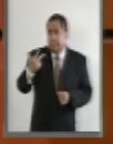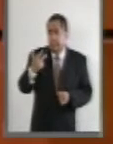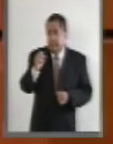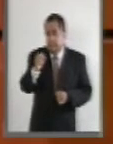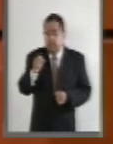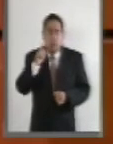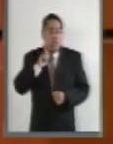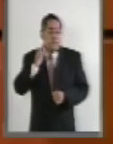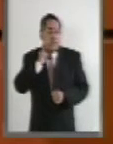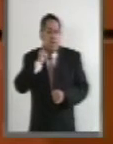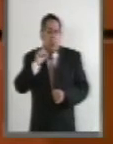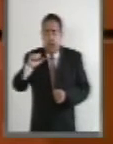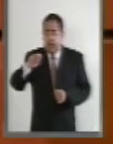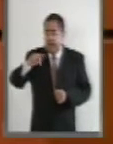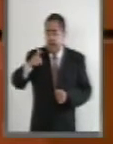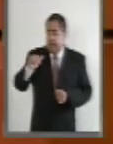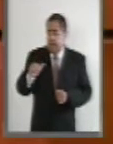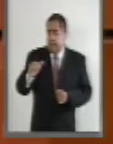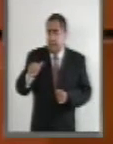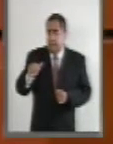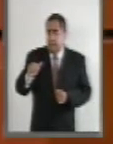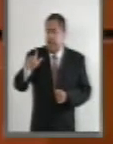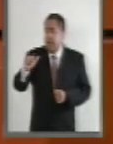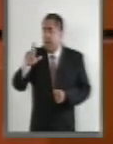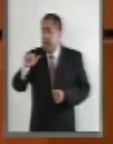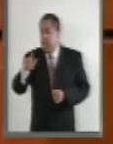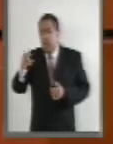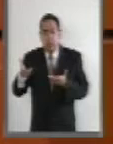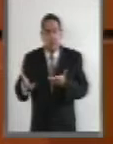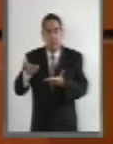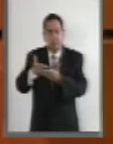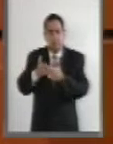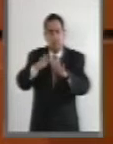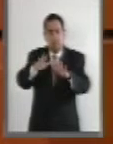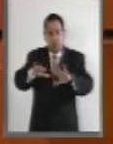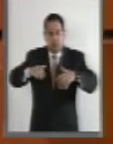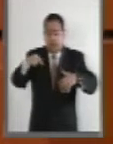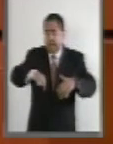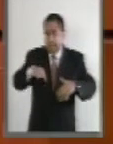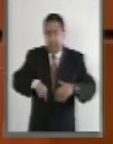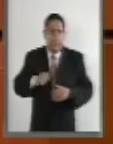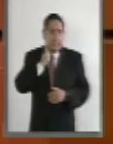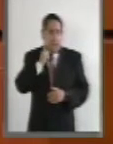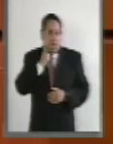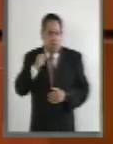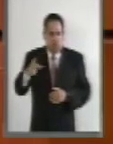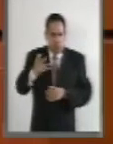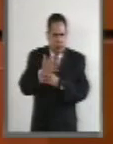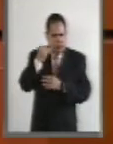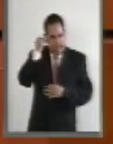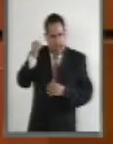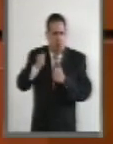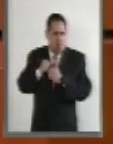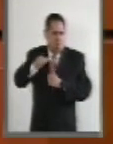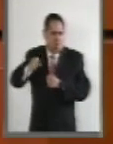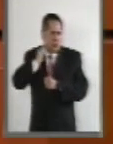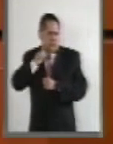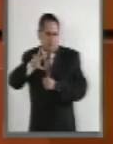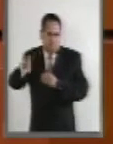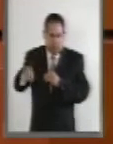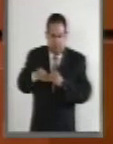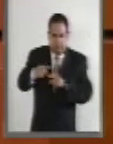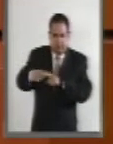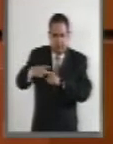senadora Angélica del Rosario Arajo Lara presentó ante el pleno de esta soberanía a nombre propio y de varios senadores de